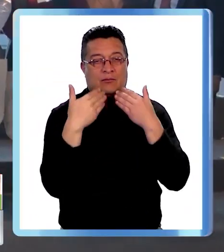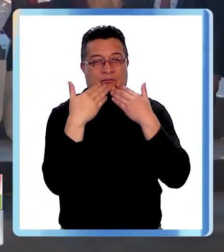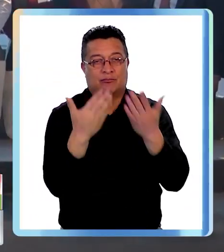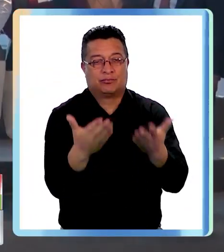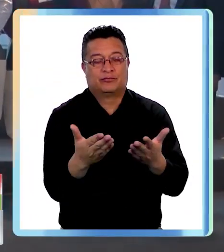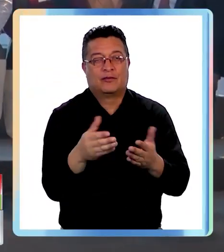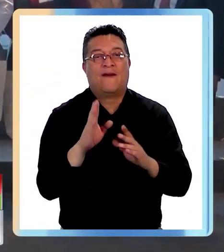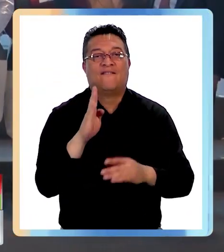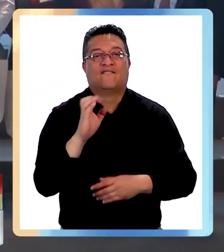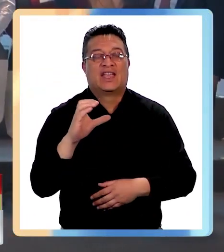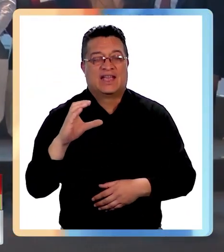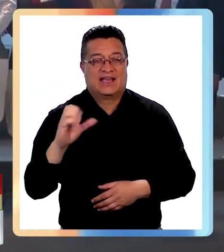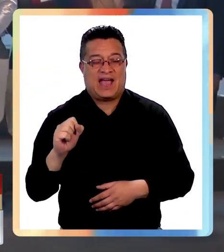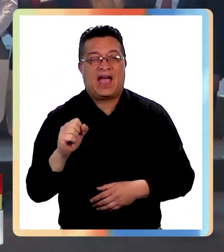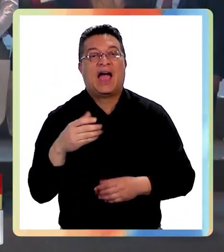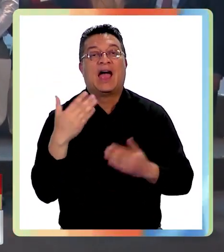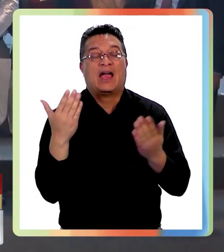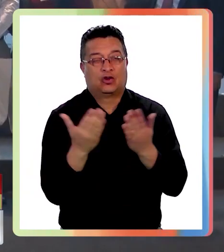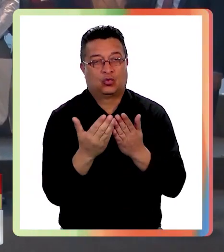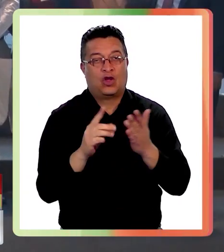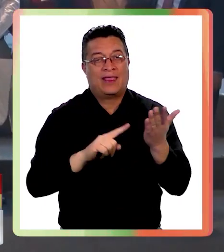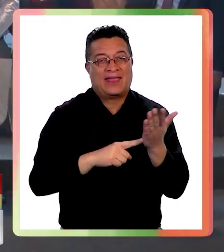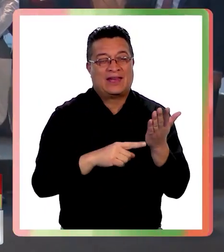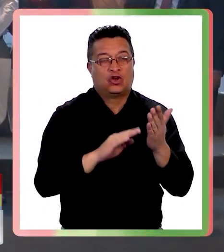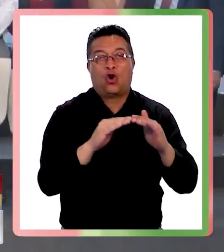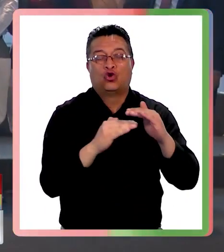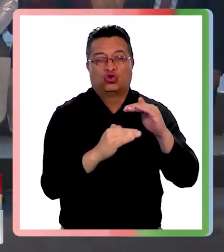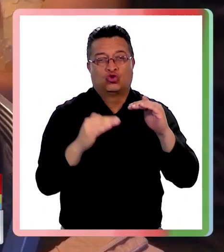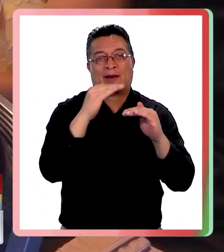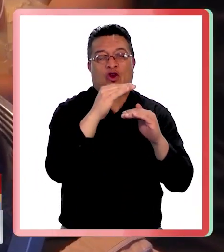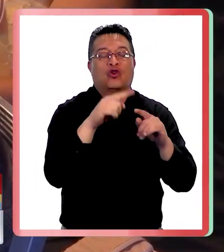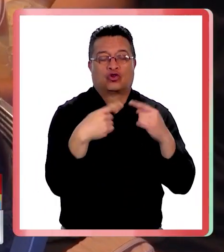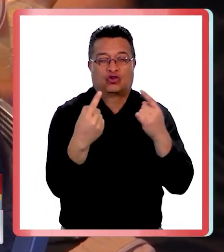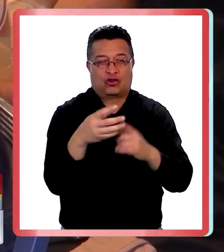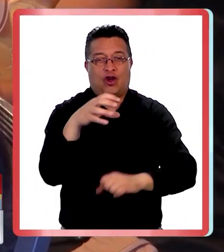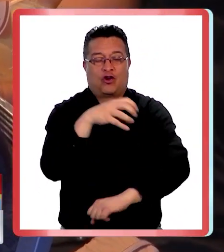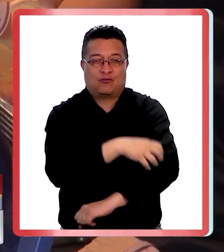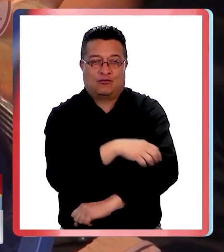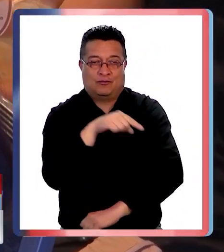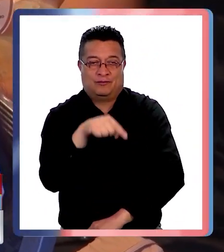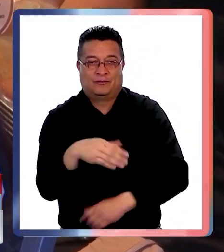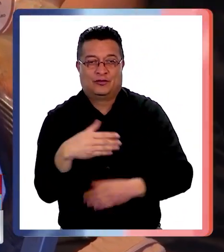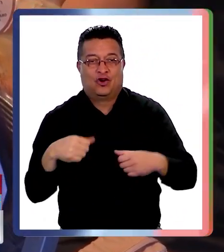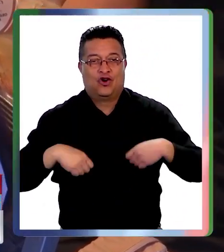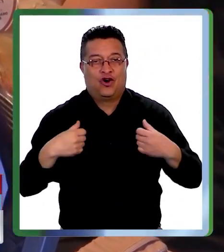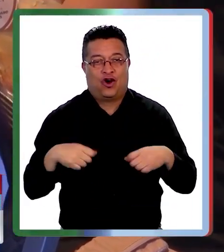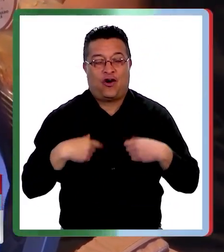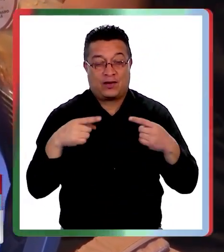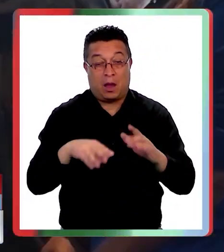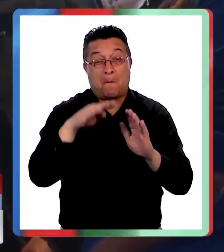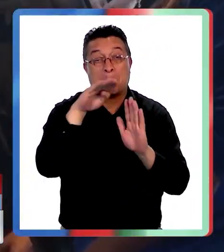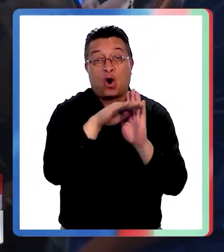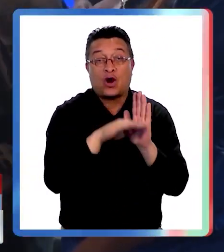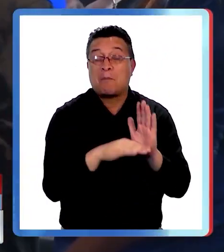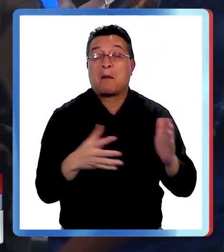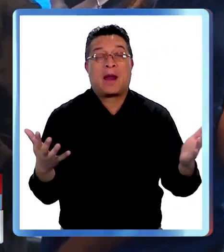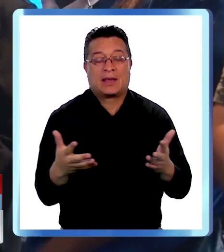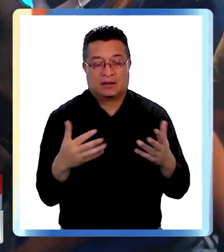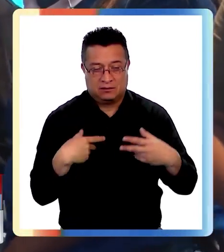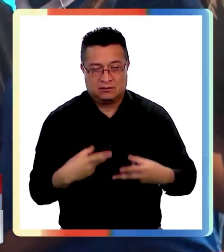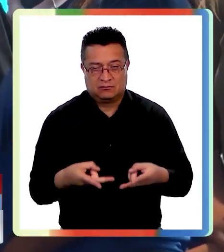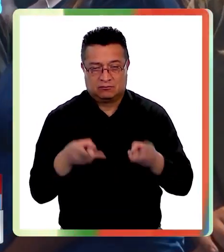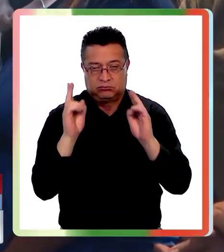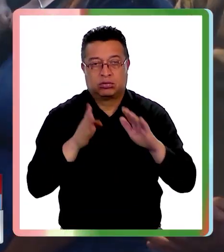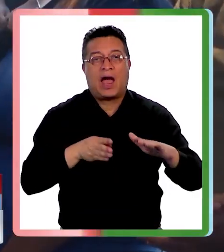de becas para estudios técnicos y superiores para los jóvenes de comunas de nuestra región. El objetivo fundamental de este programa es